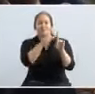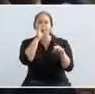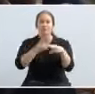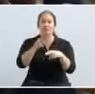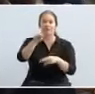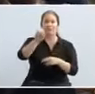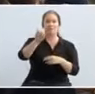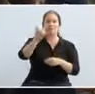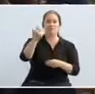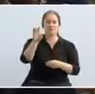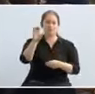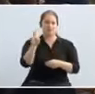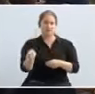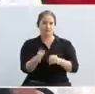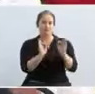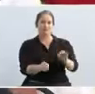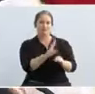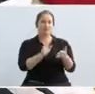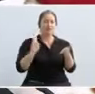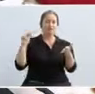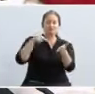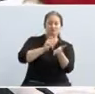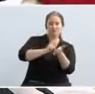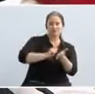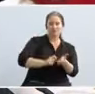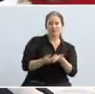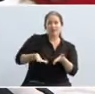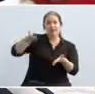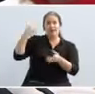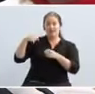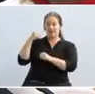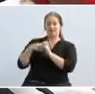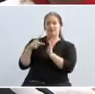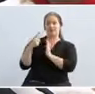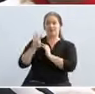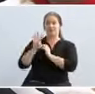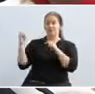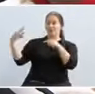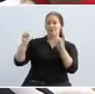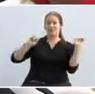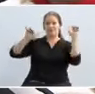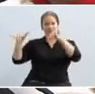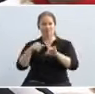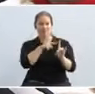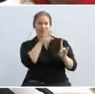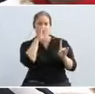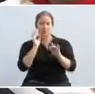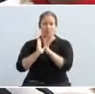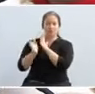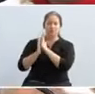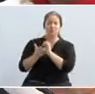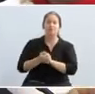escritor venezolano en el Foro Mundial Económico de Davos en el 2017, dijo Hay una circularidad en los